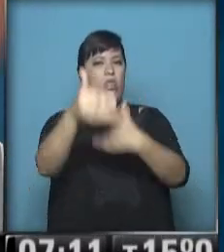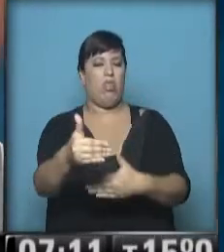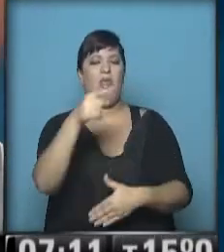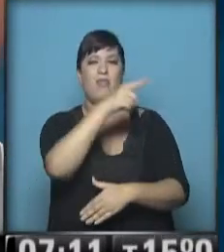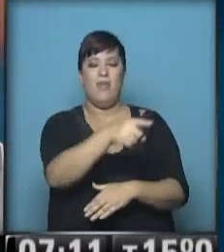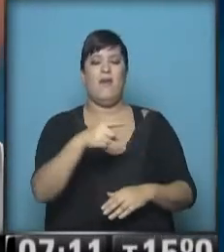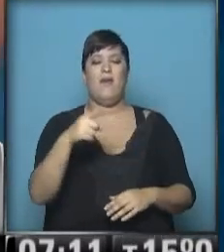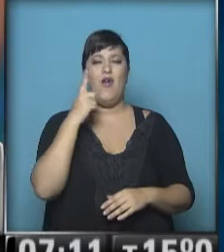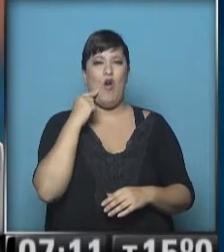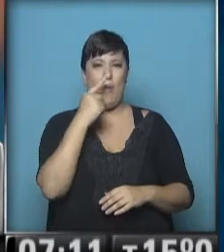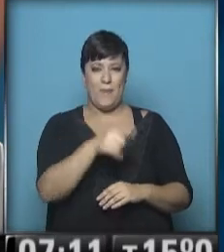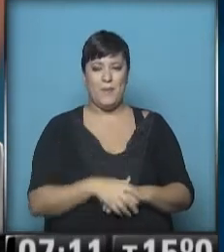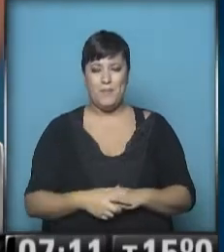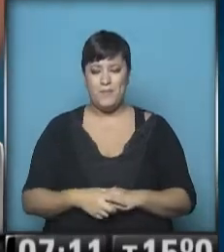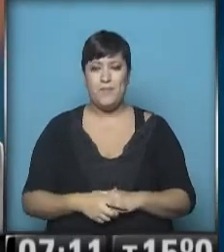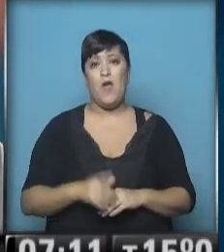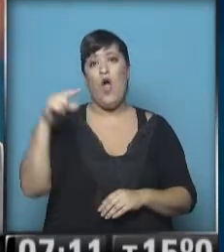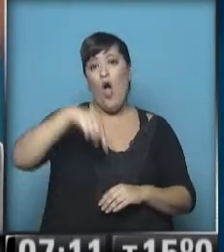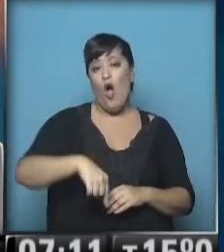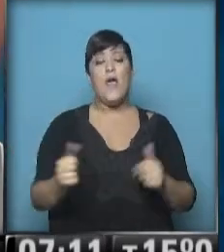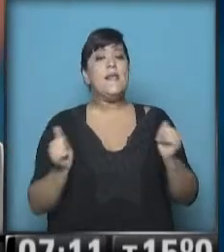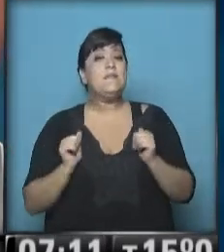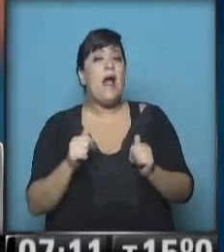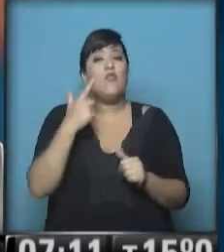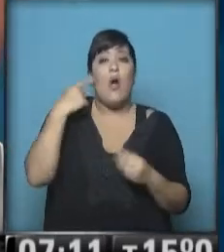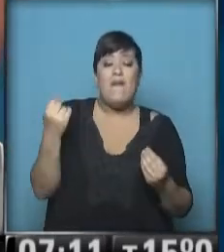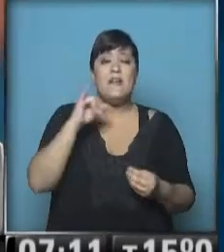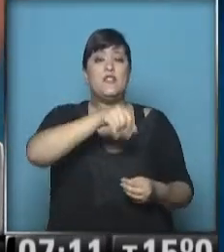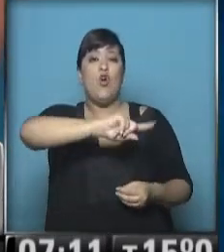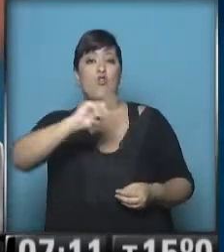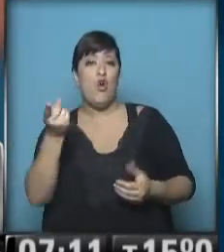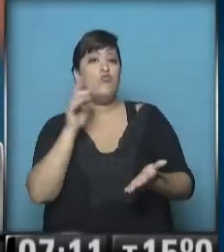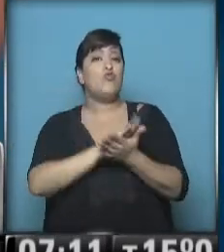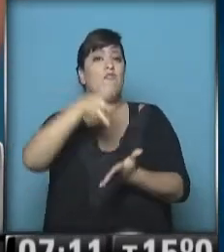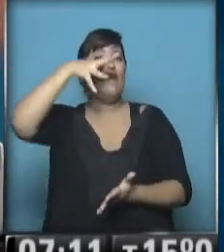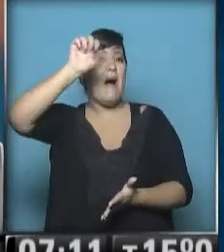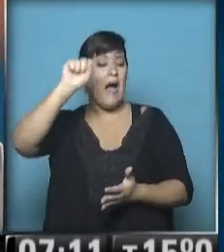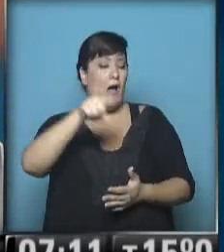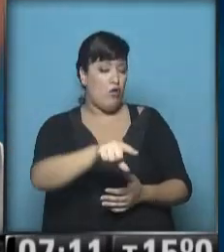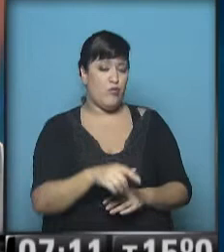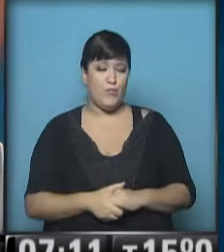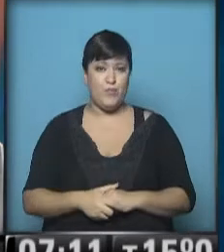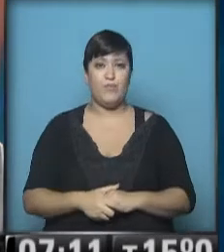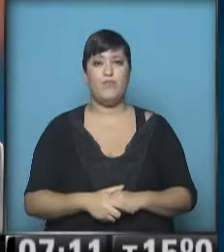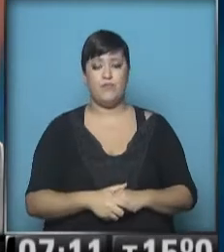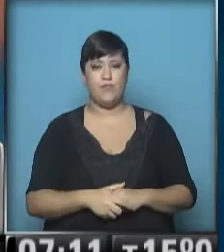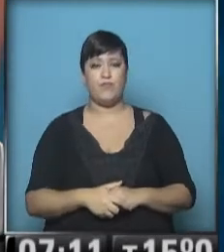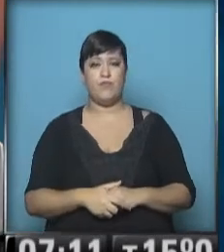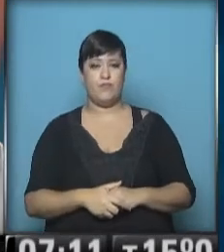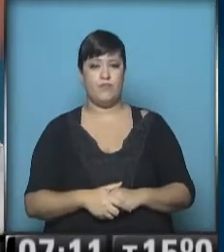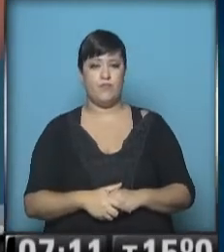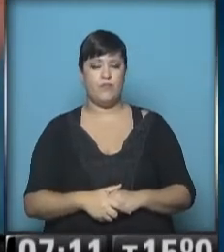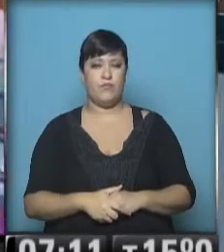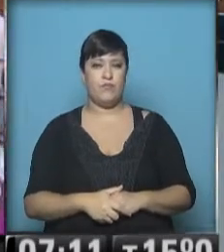este tema. Así que hoy se espera que pueda ser aprobada finalmente la designación del